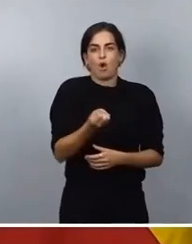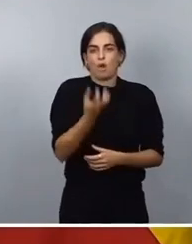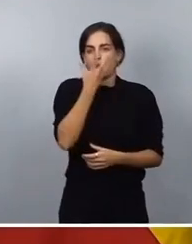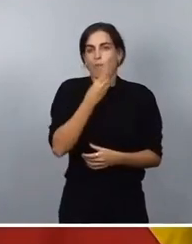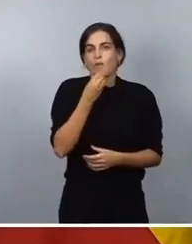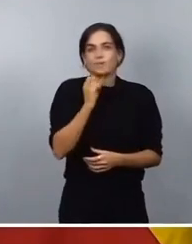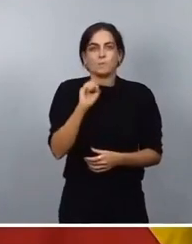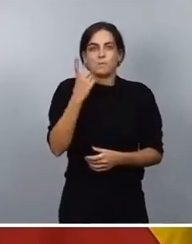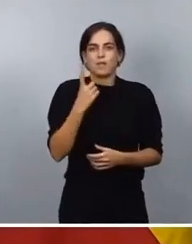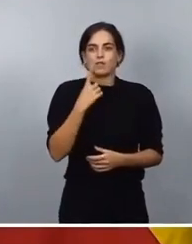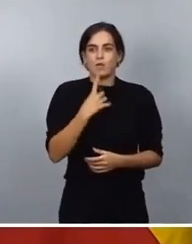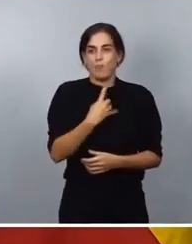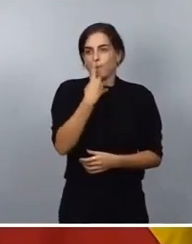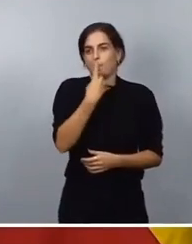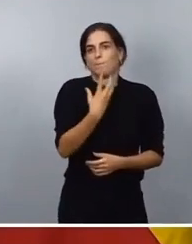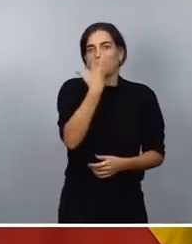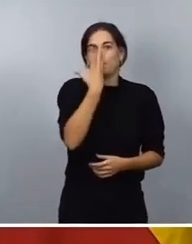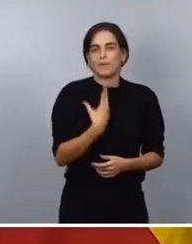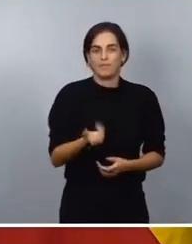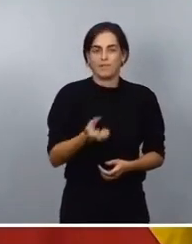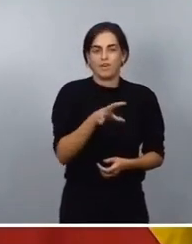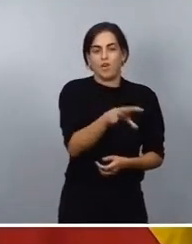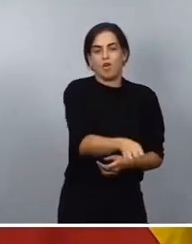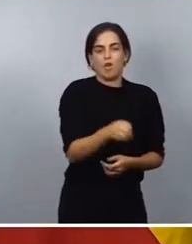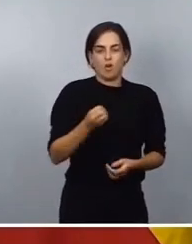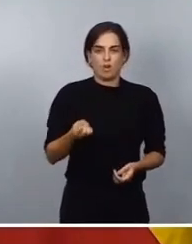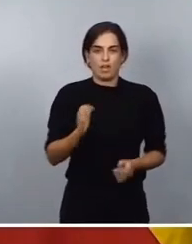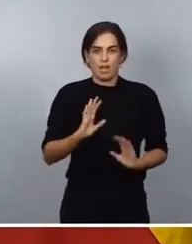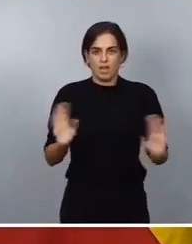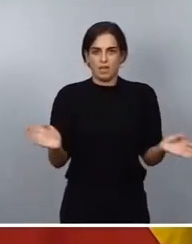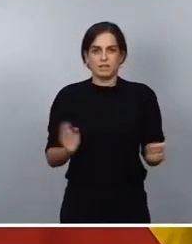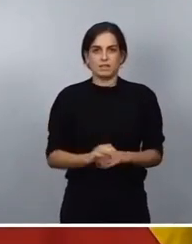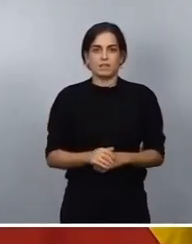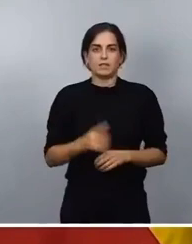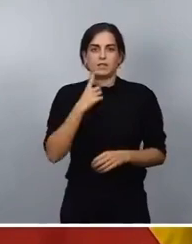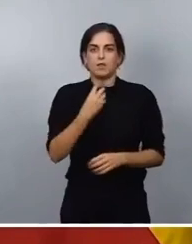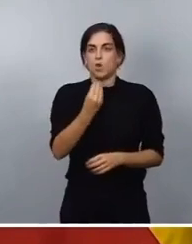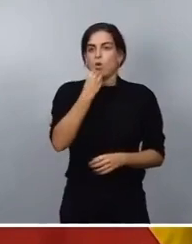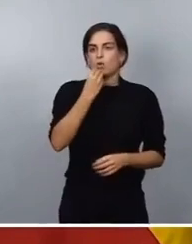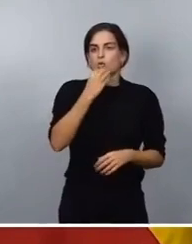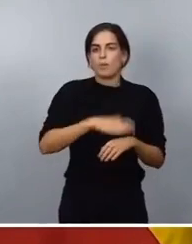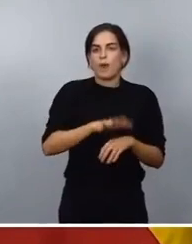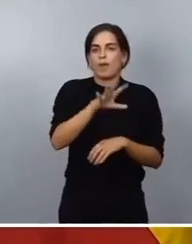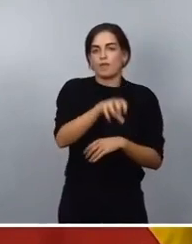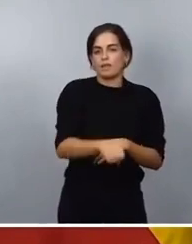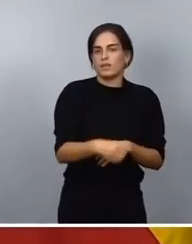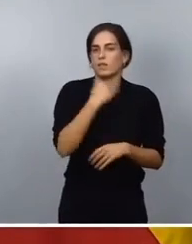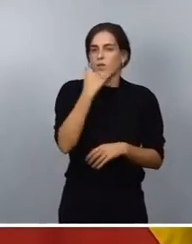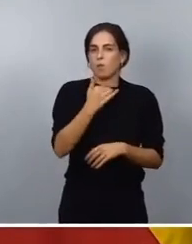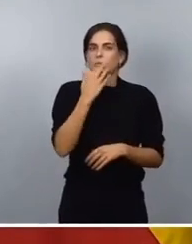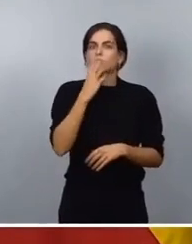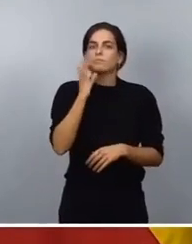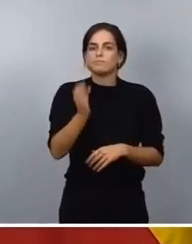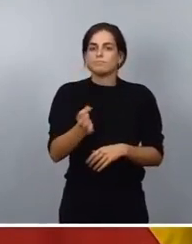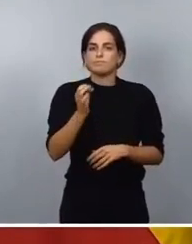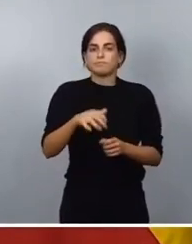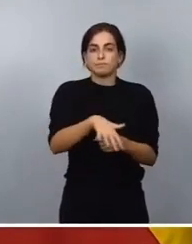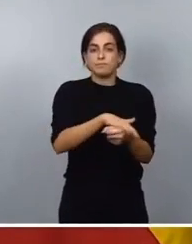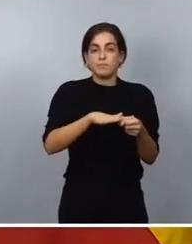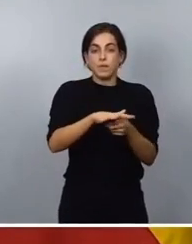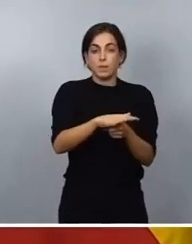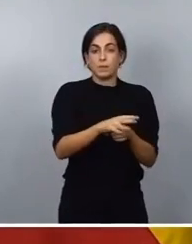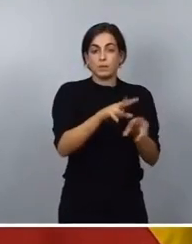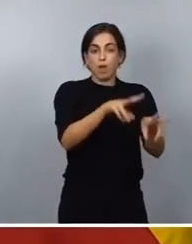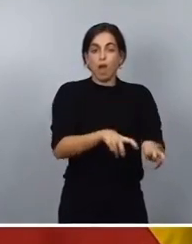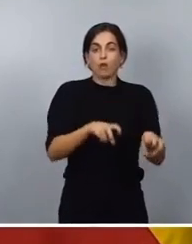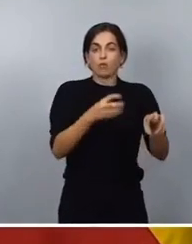aquello que nos llama con los ojos a su consumo o a su adquisición. Pero es verdad que en el ámbito agroalimentario hay, sin duda,